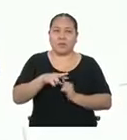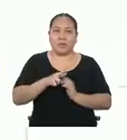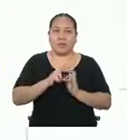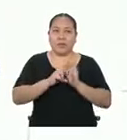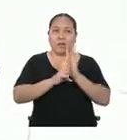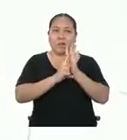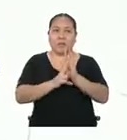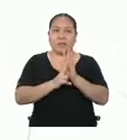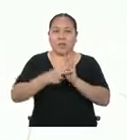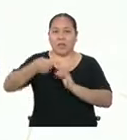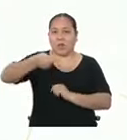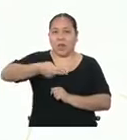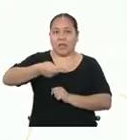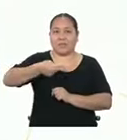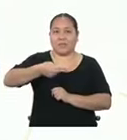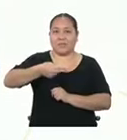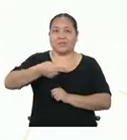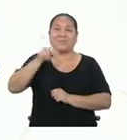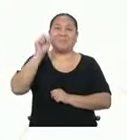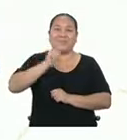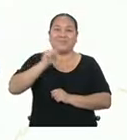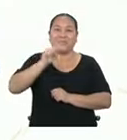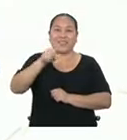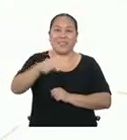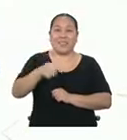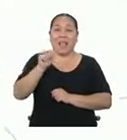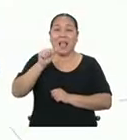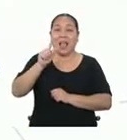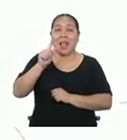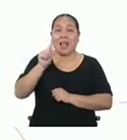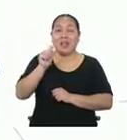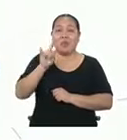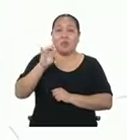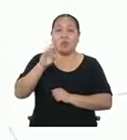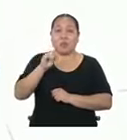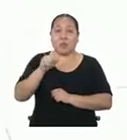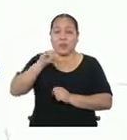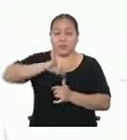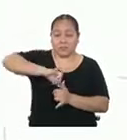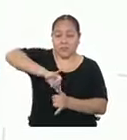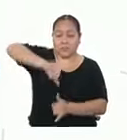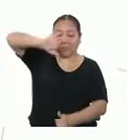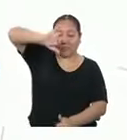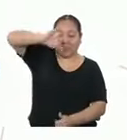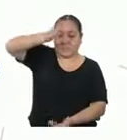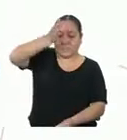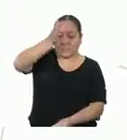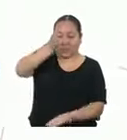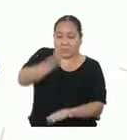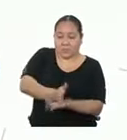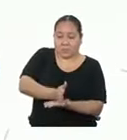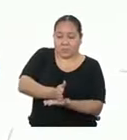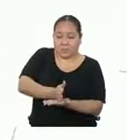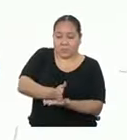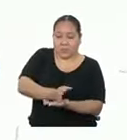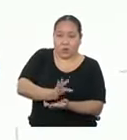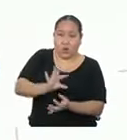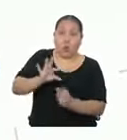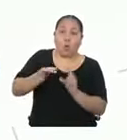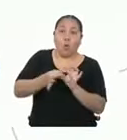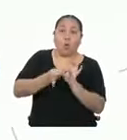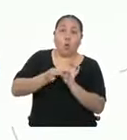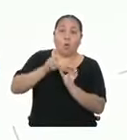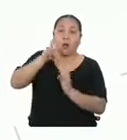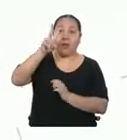representa con una H. Esa misma. La altura es el segmento perpendicular a la base que une el vértice